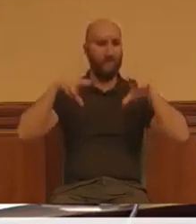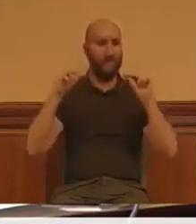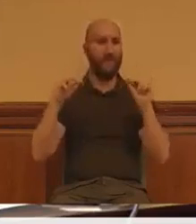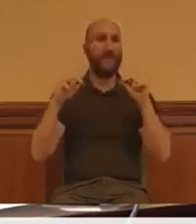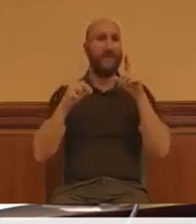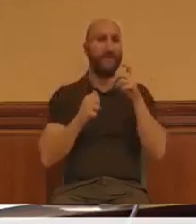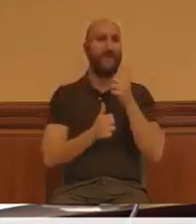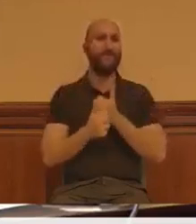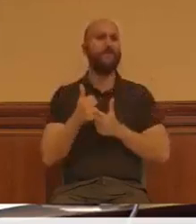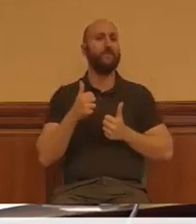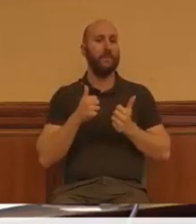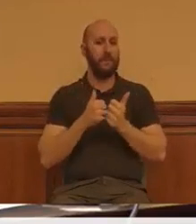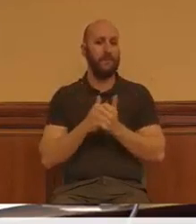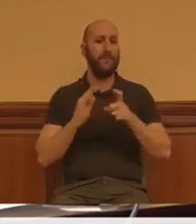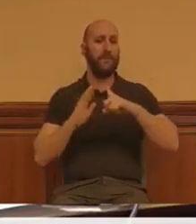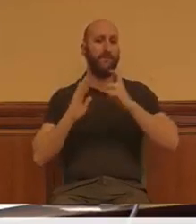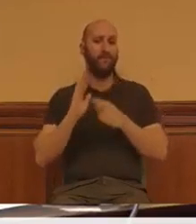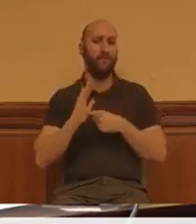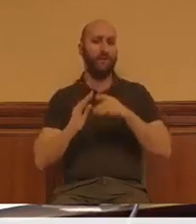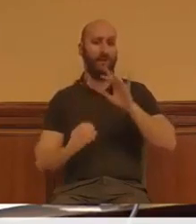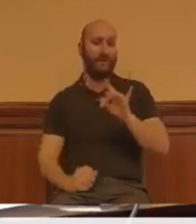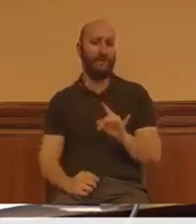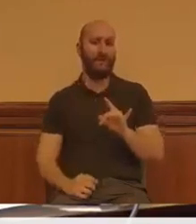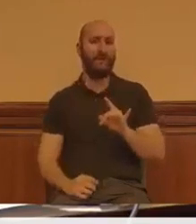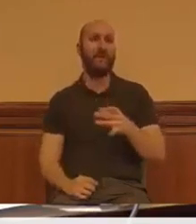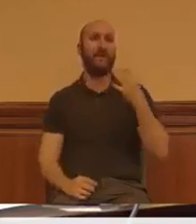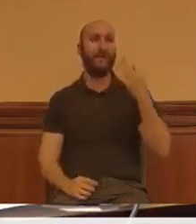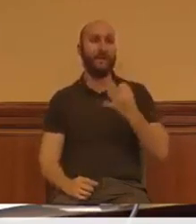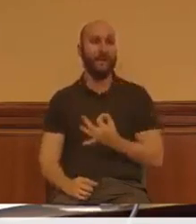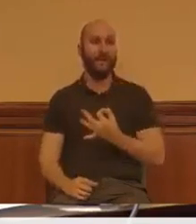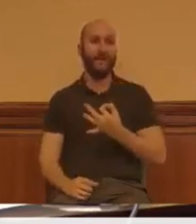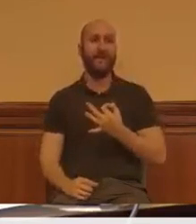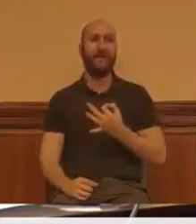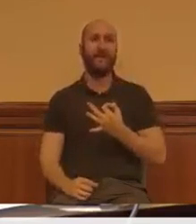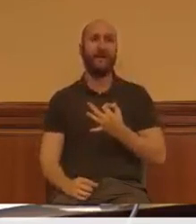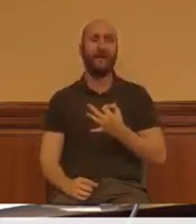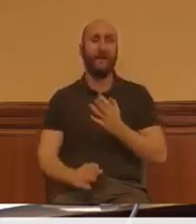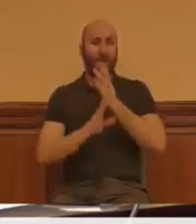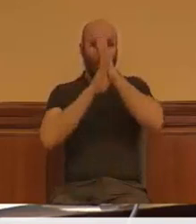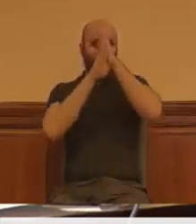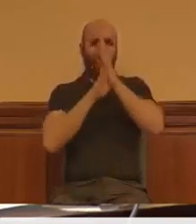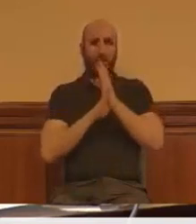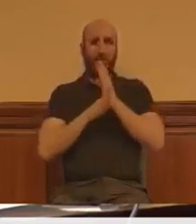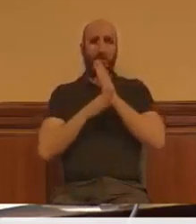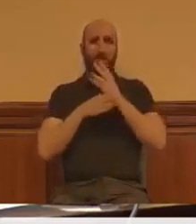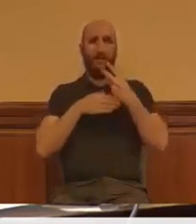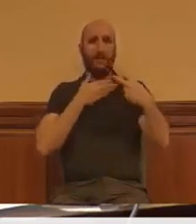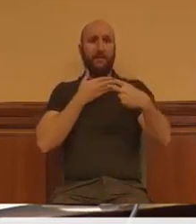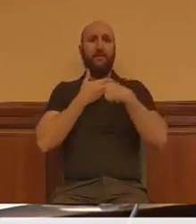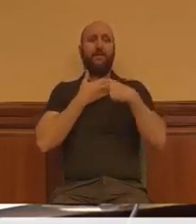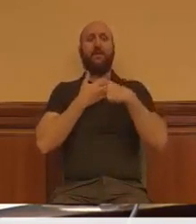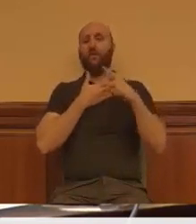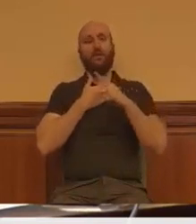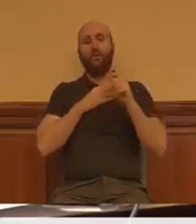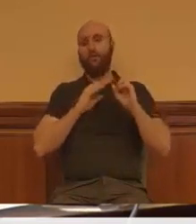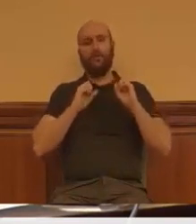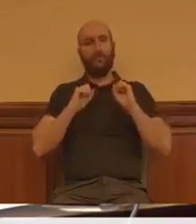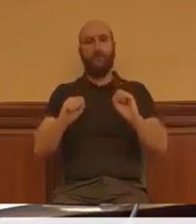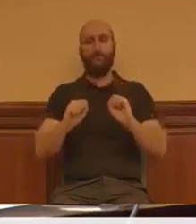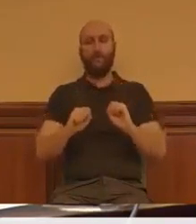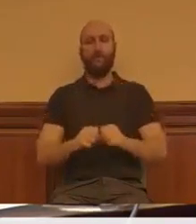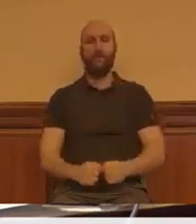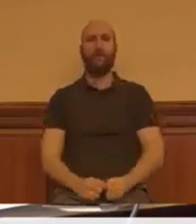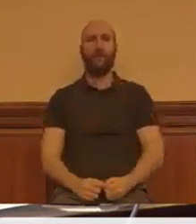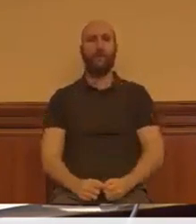absoluta, impedir que nos sigan invisibilizando. Cada vez que la derecha